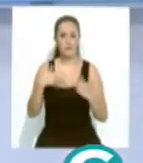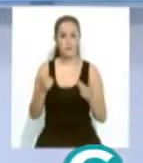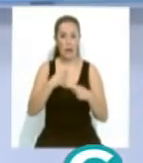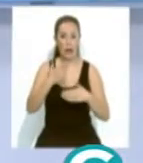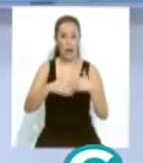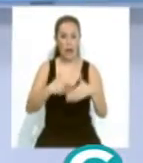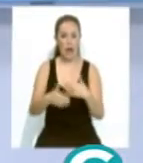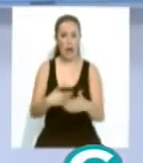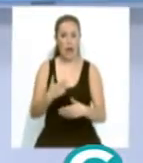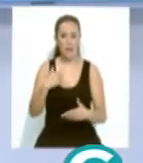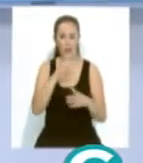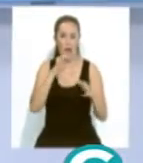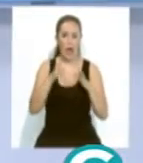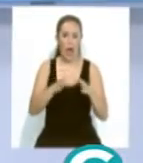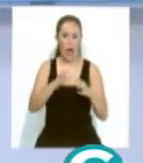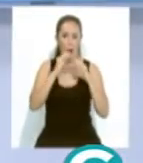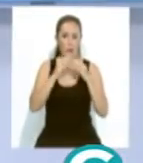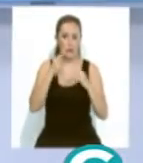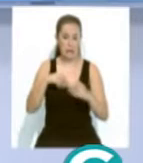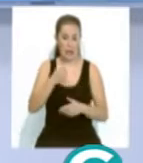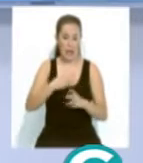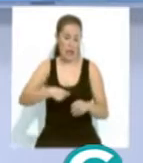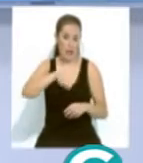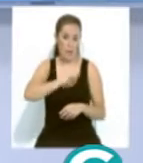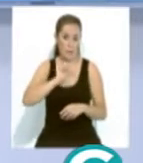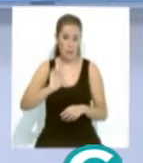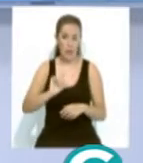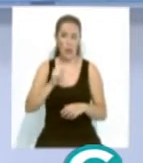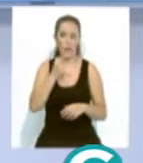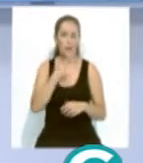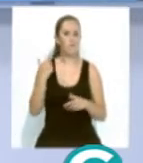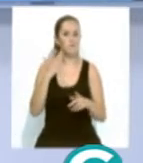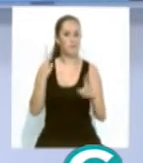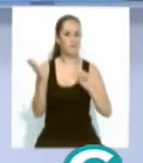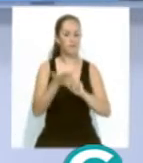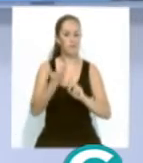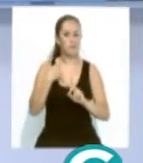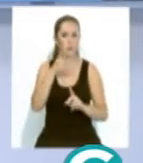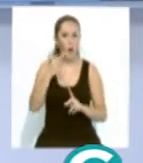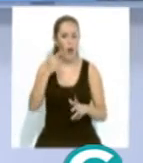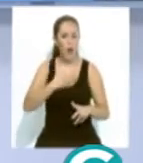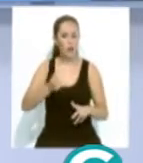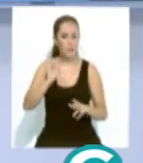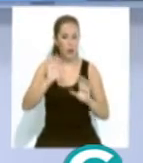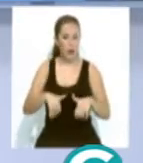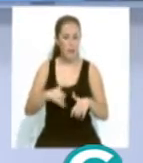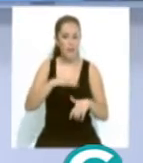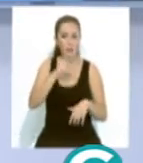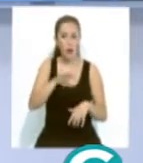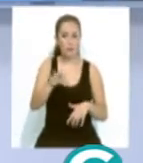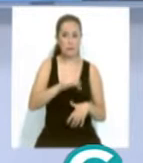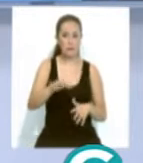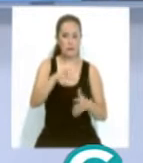La cadena líder de hamburgueserías Gourmet en España, Goico Grill, se enfrenta a un expediente sancionador del Ayuntamiento de Cádiz. El